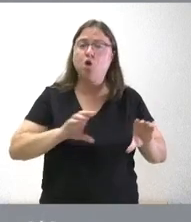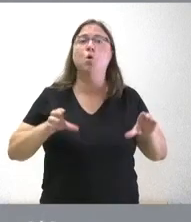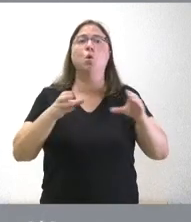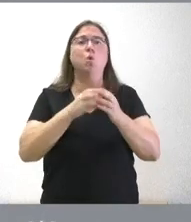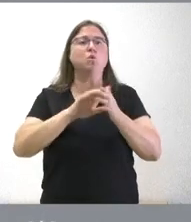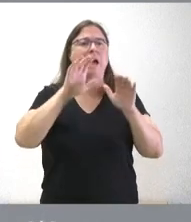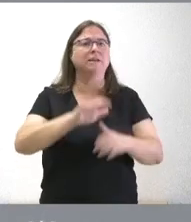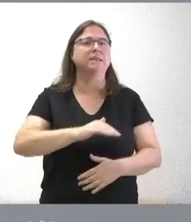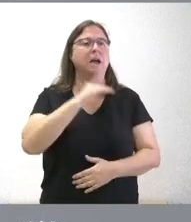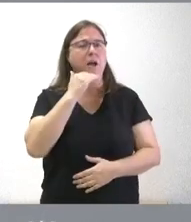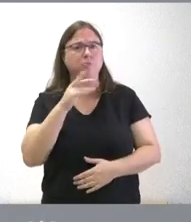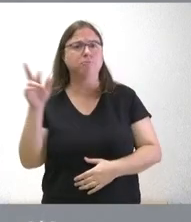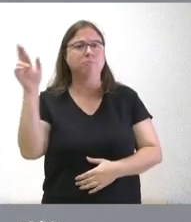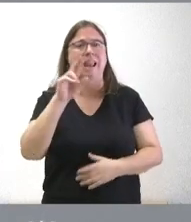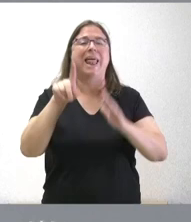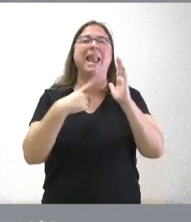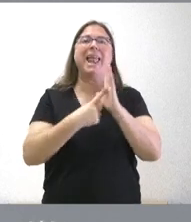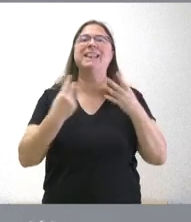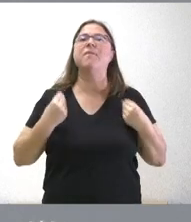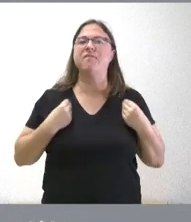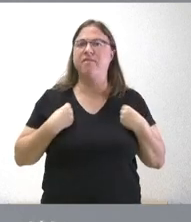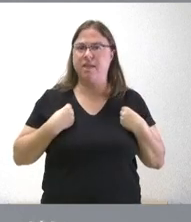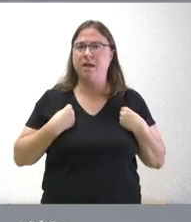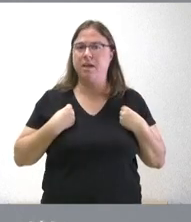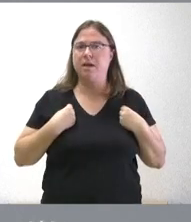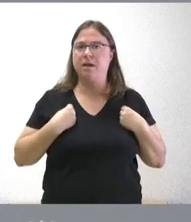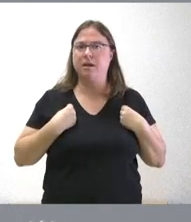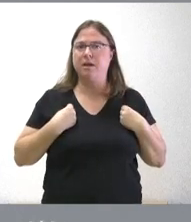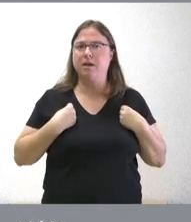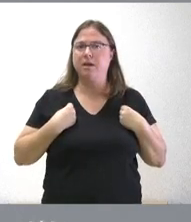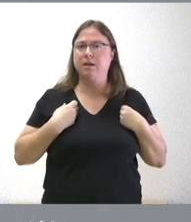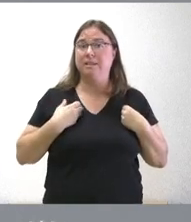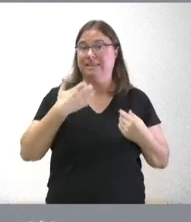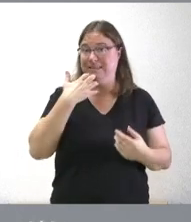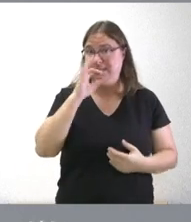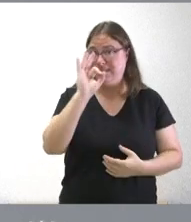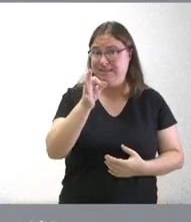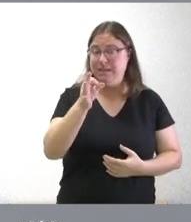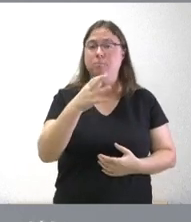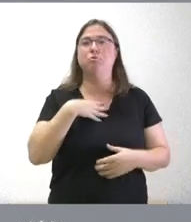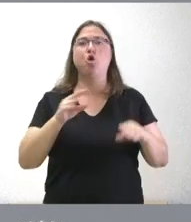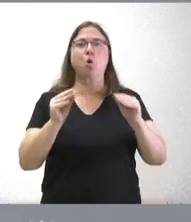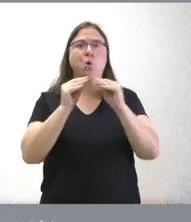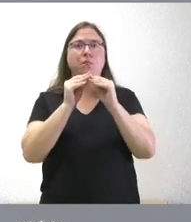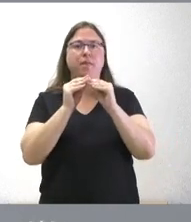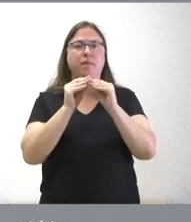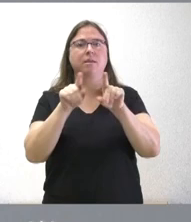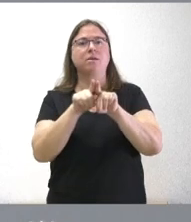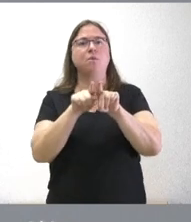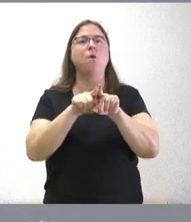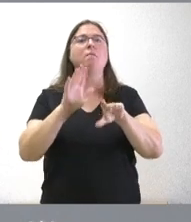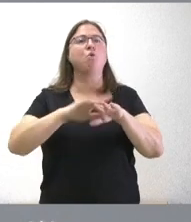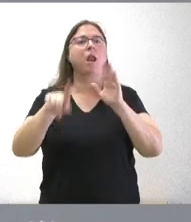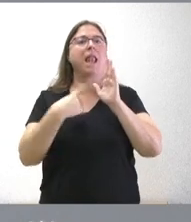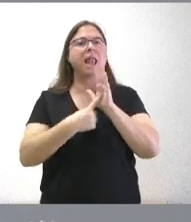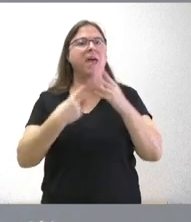hubiera recurrido la ley de vivienda porque si es así pues coincide con nosotros en la idea de que la ley de